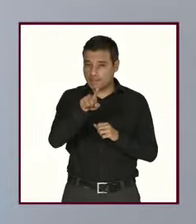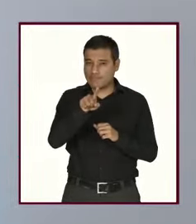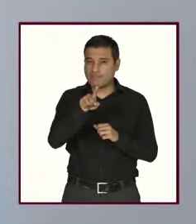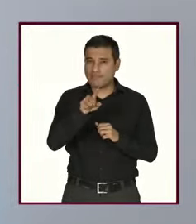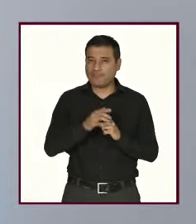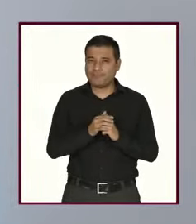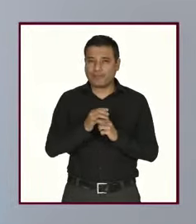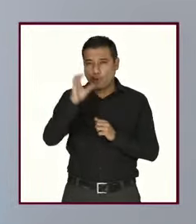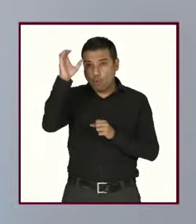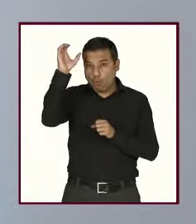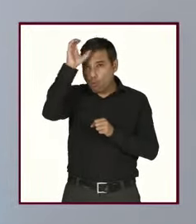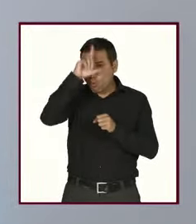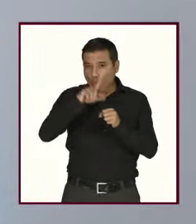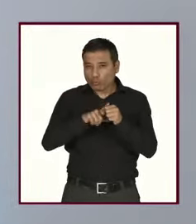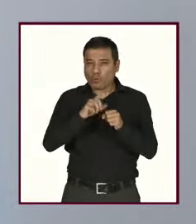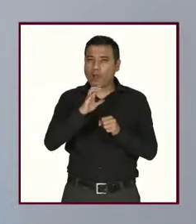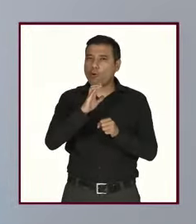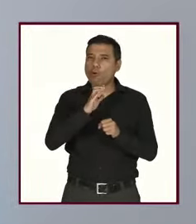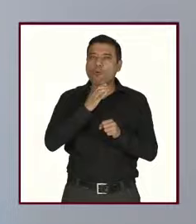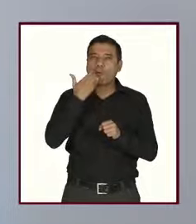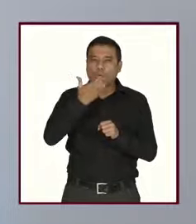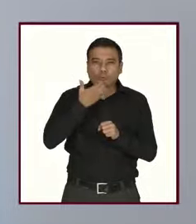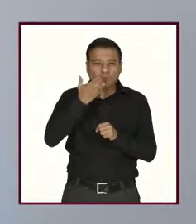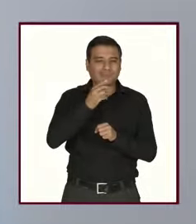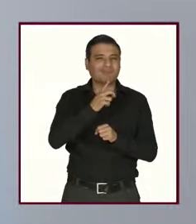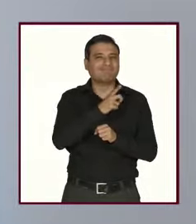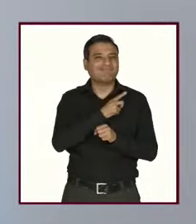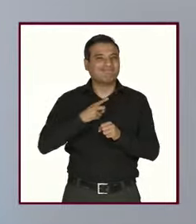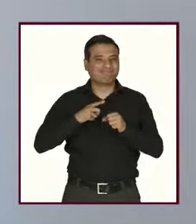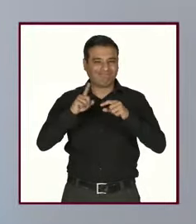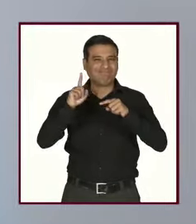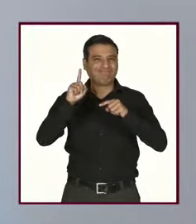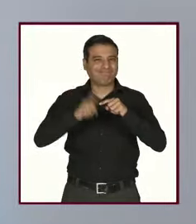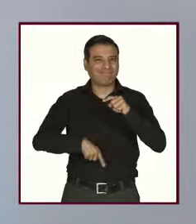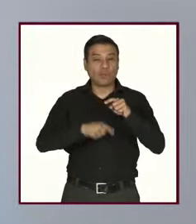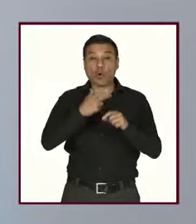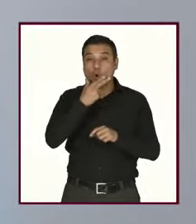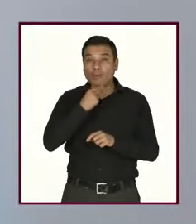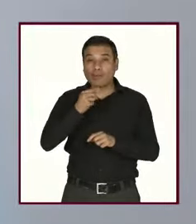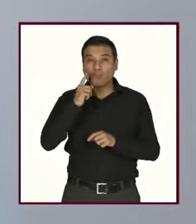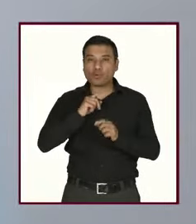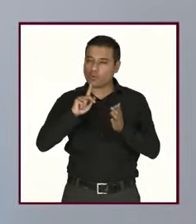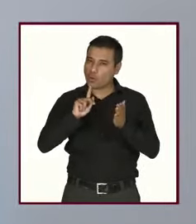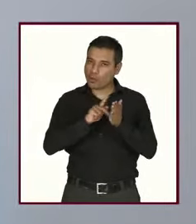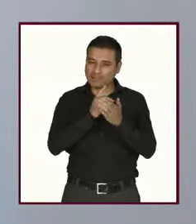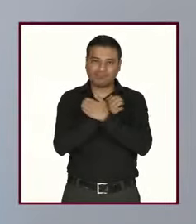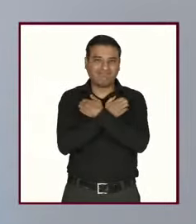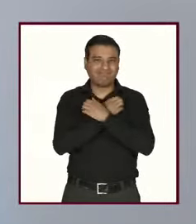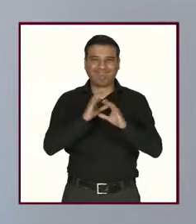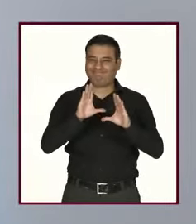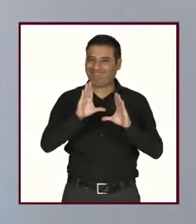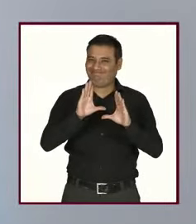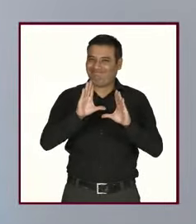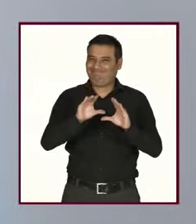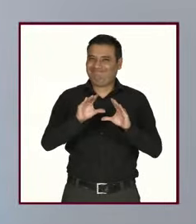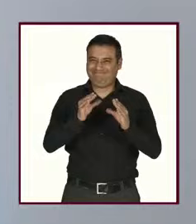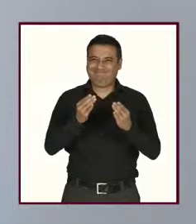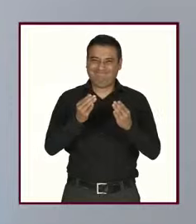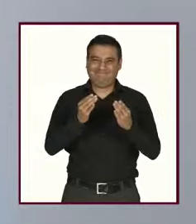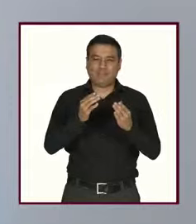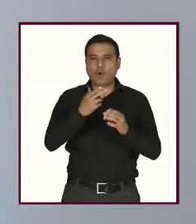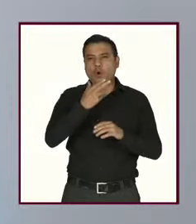socioculturales que no se educan a hombres y a mujeres en estos roles y